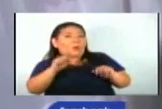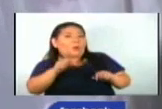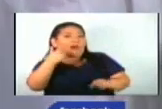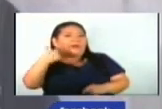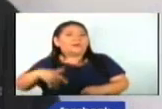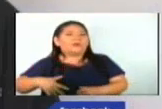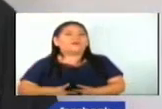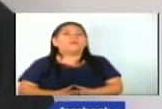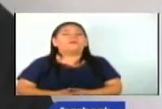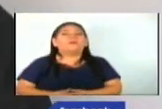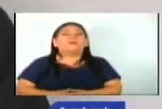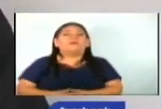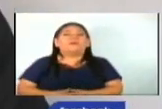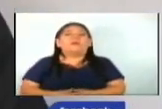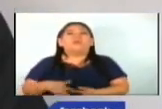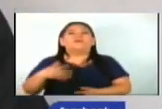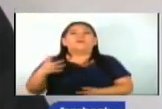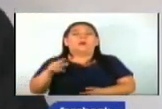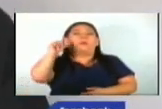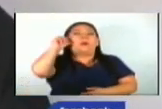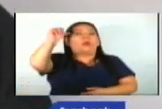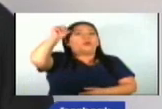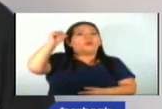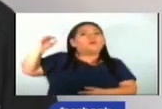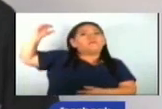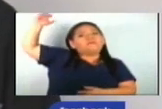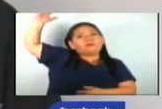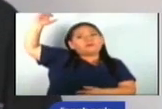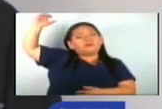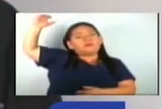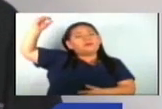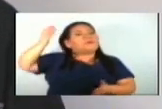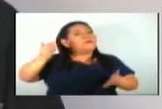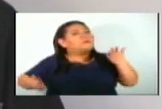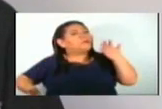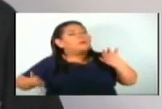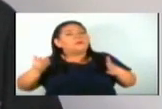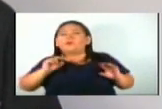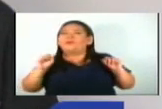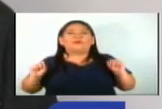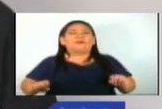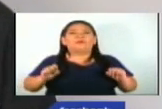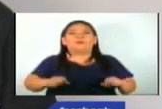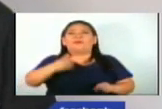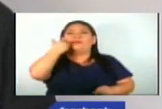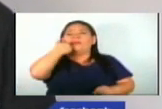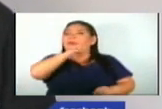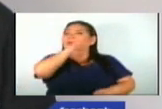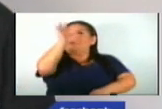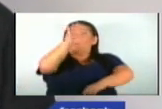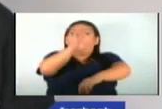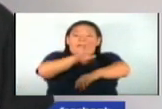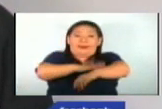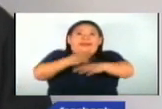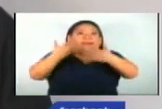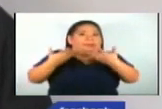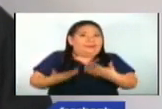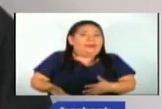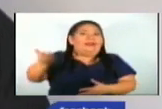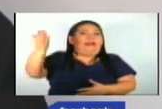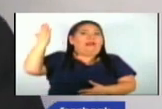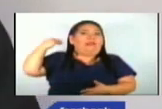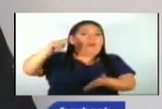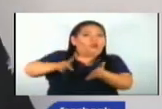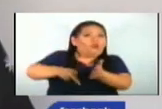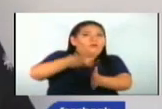Entre más adulto es una persona, menos probable que le pueda dar dengue porque ya ha sucedido que le dio dos